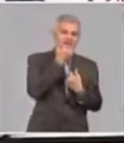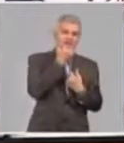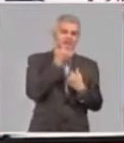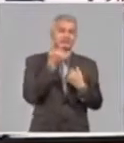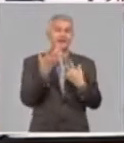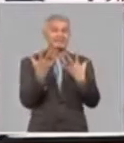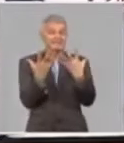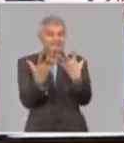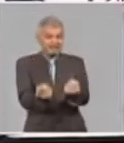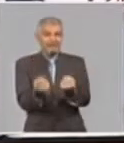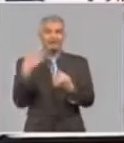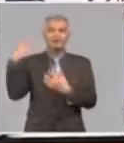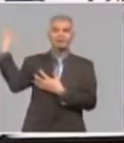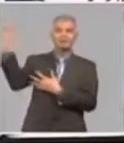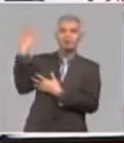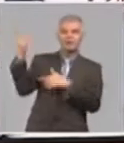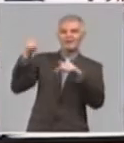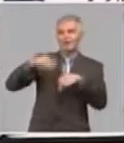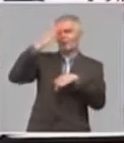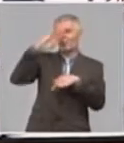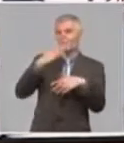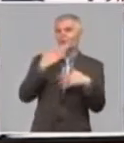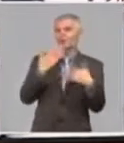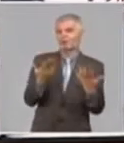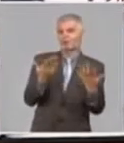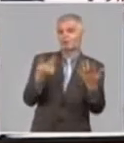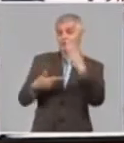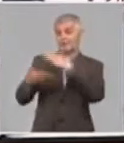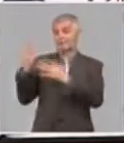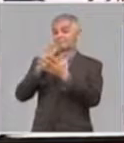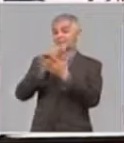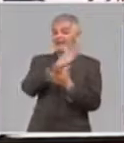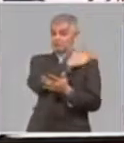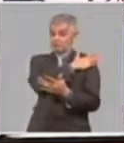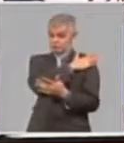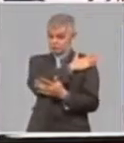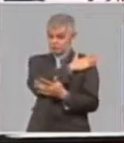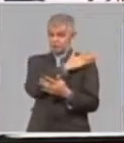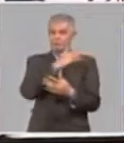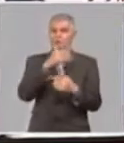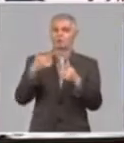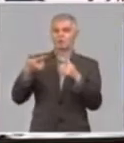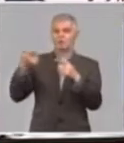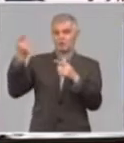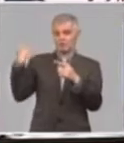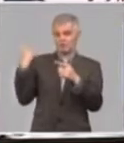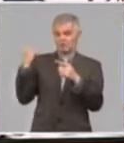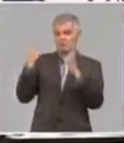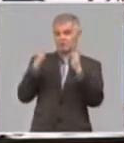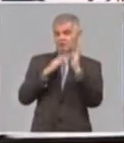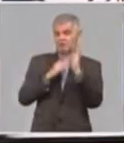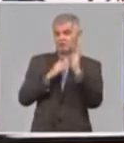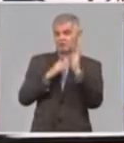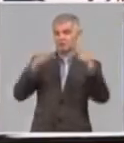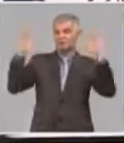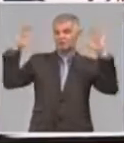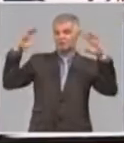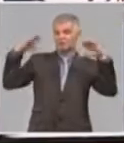meteorológica? Bueno, los acumulados de lluvia en marzo estuvieron muy por debajo de la norma